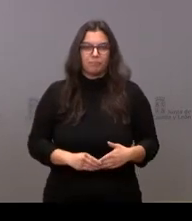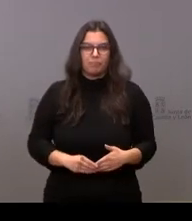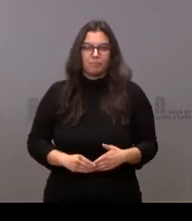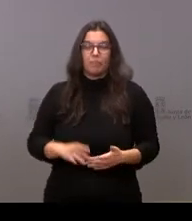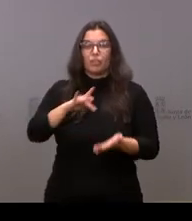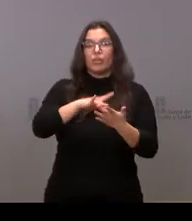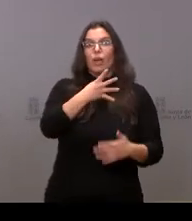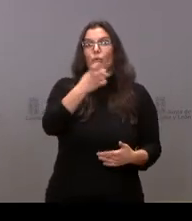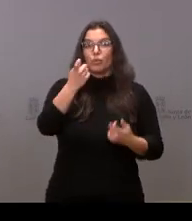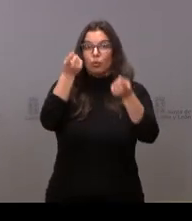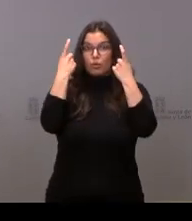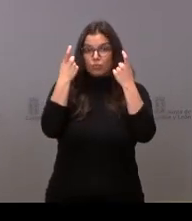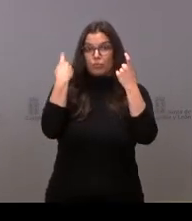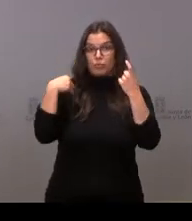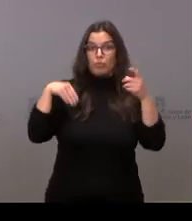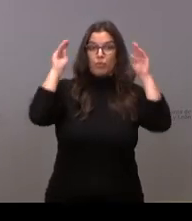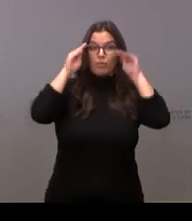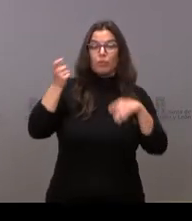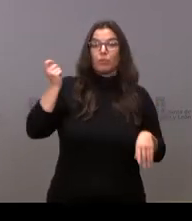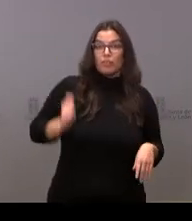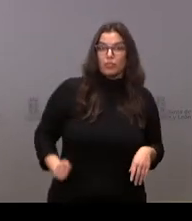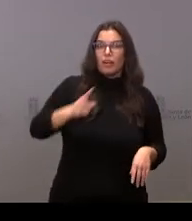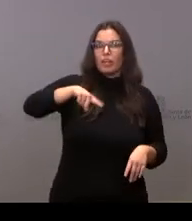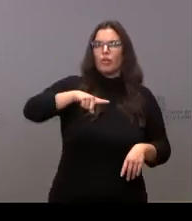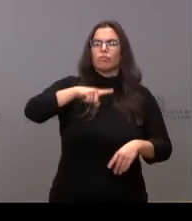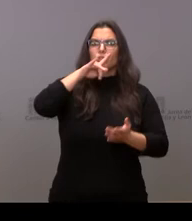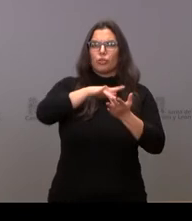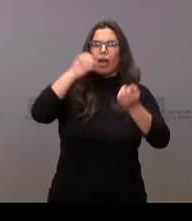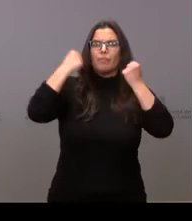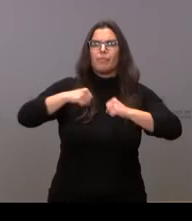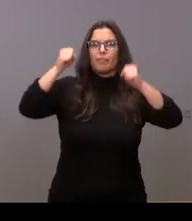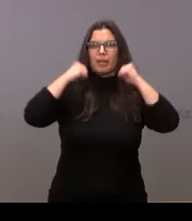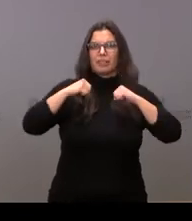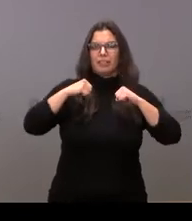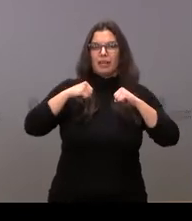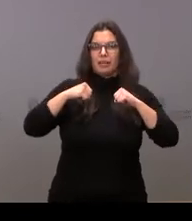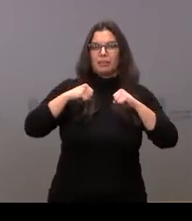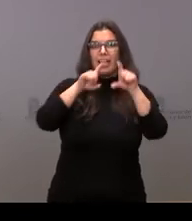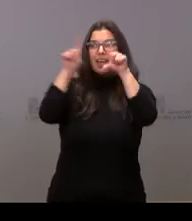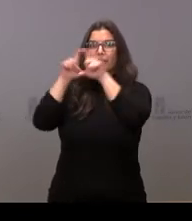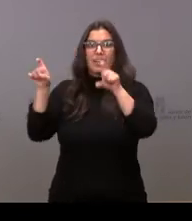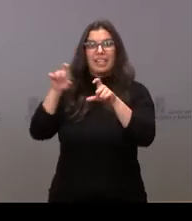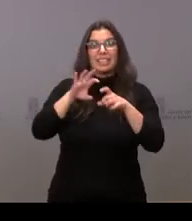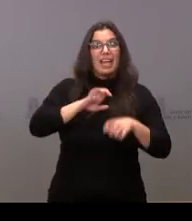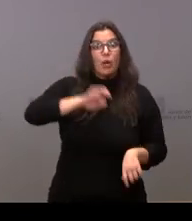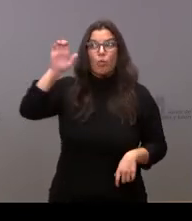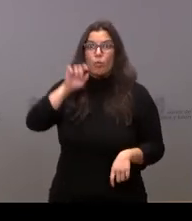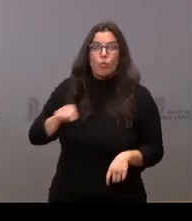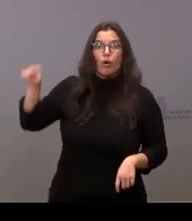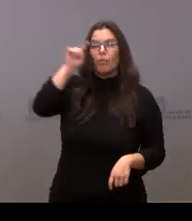alumnos de formación profesional realizando prácticas en compañía de toda Europa a través del programa